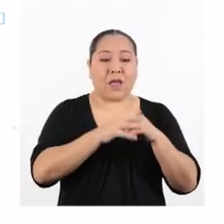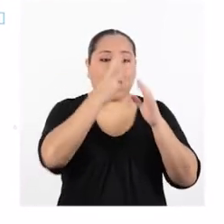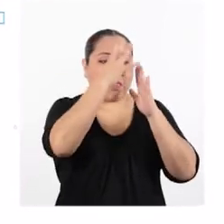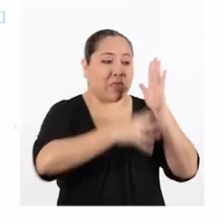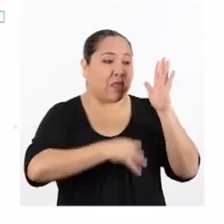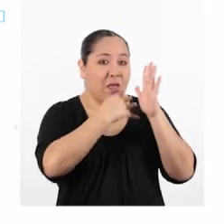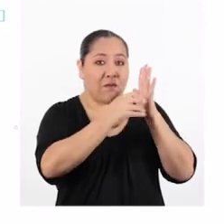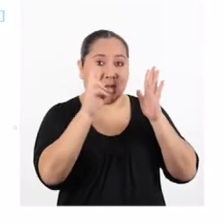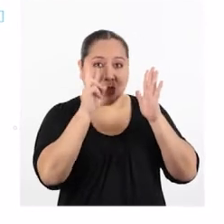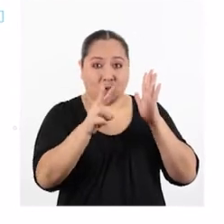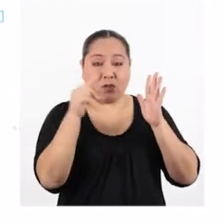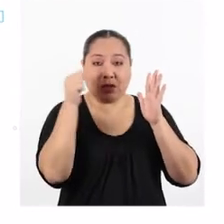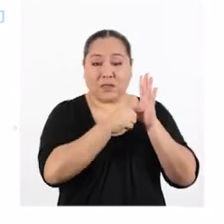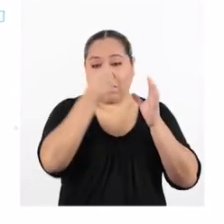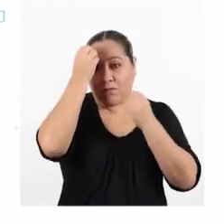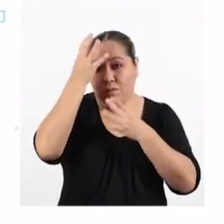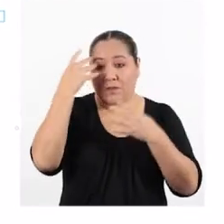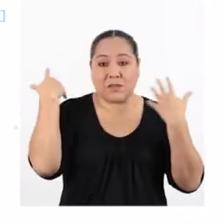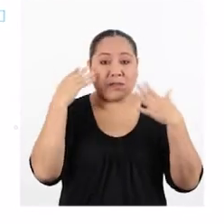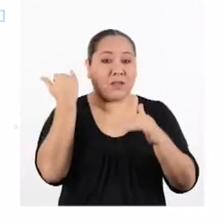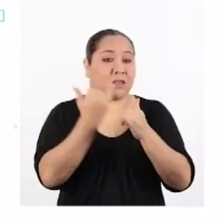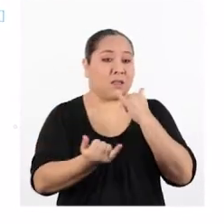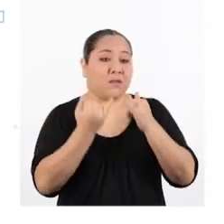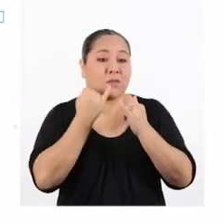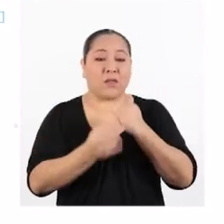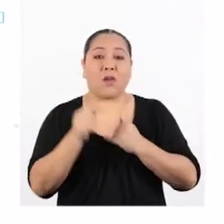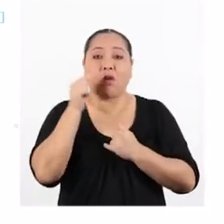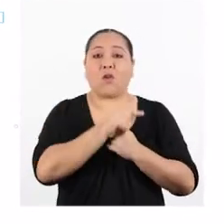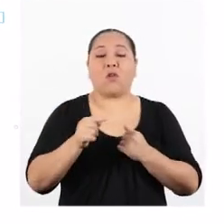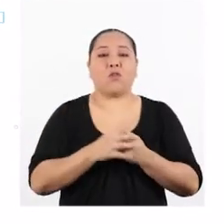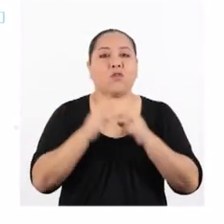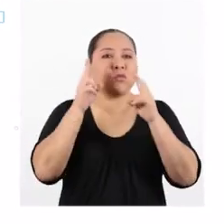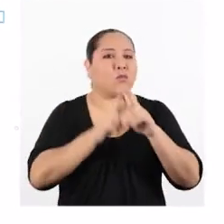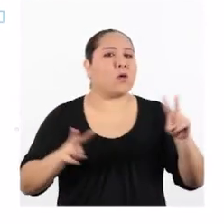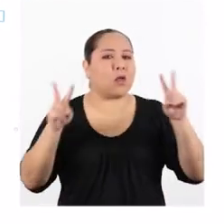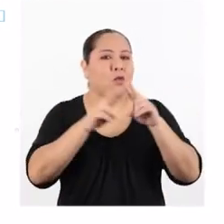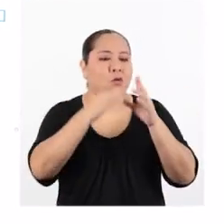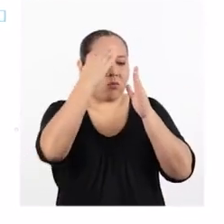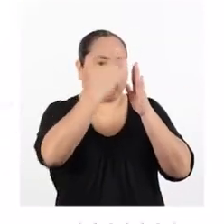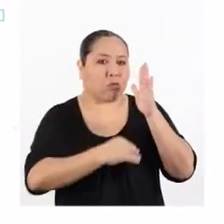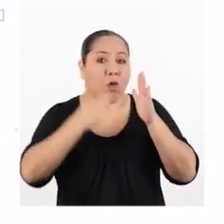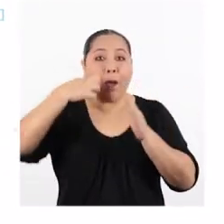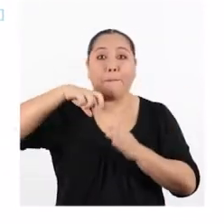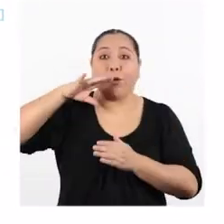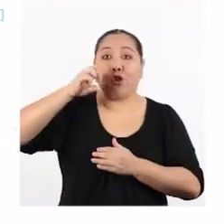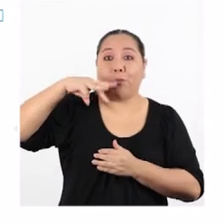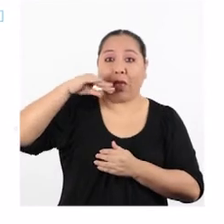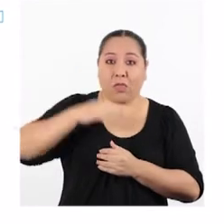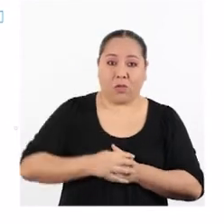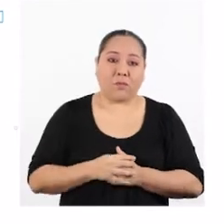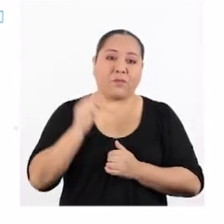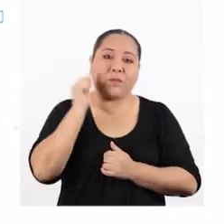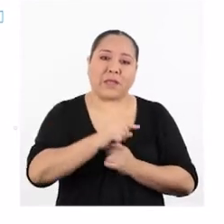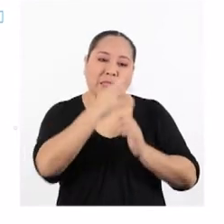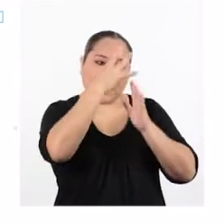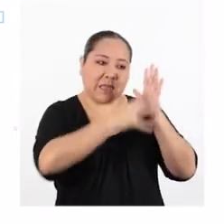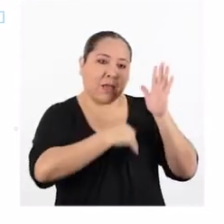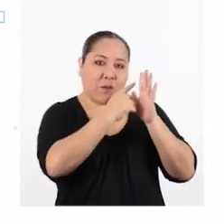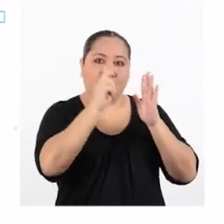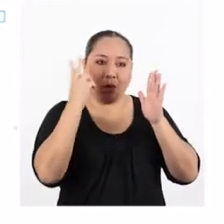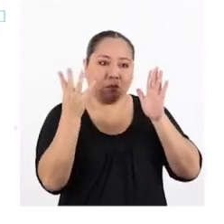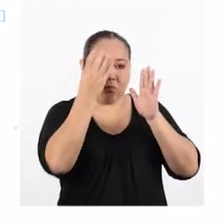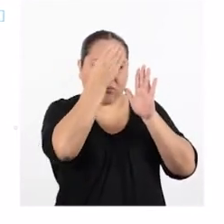Estos datos ya están terminados con los valores promediados. En esta tabla vemos que la primera